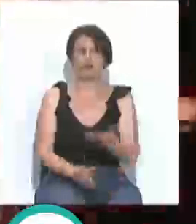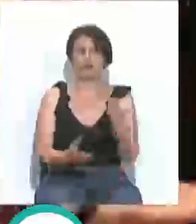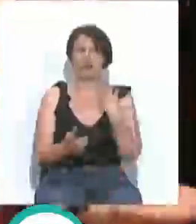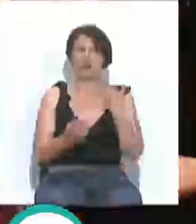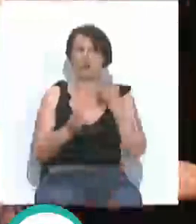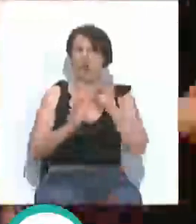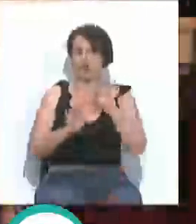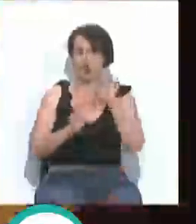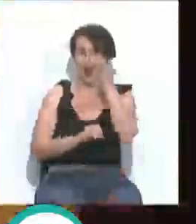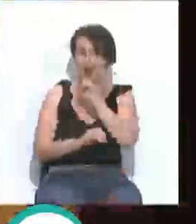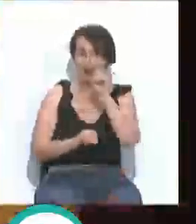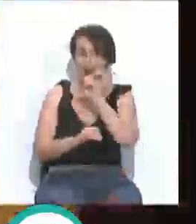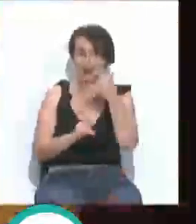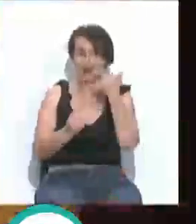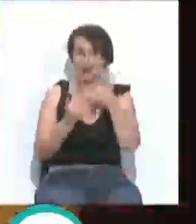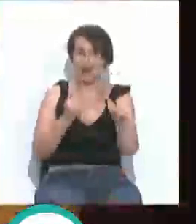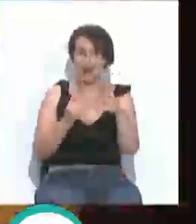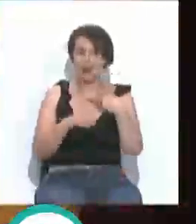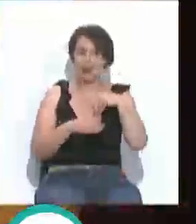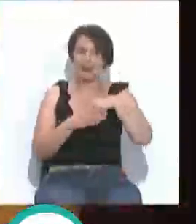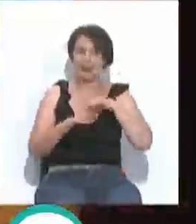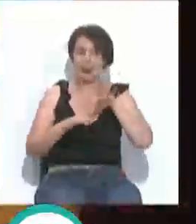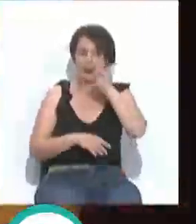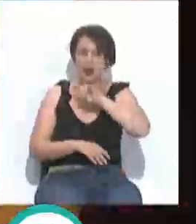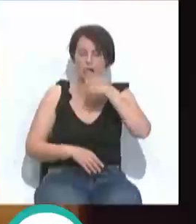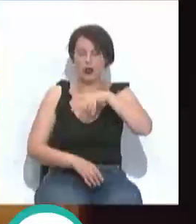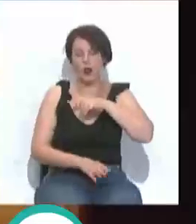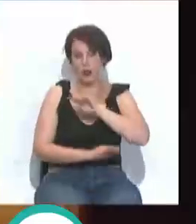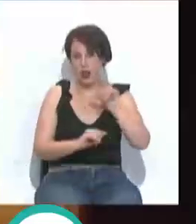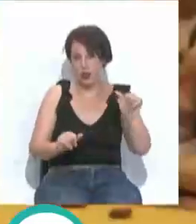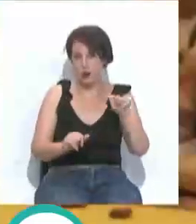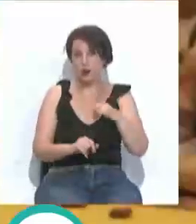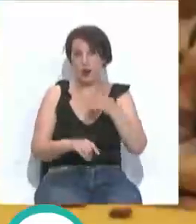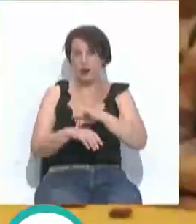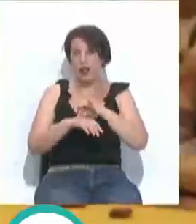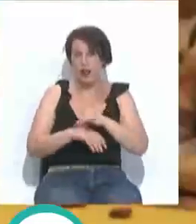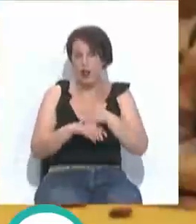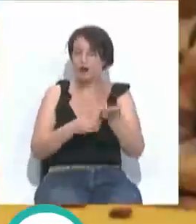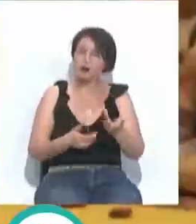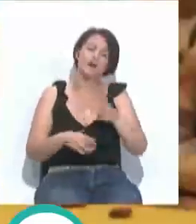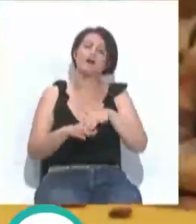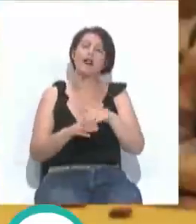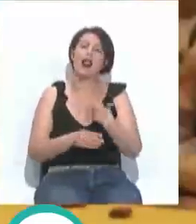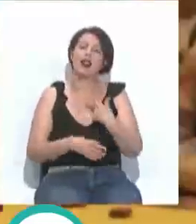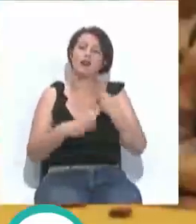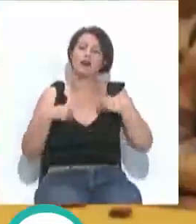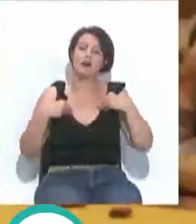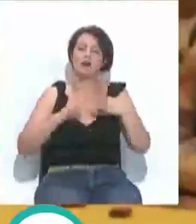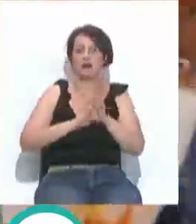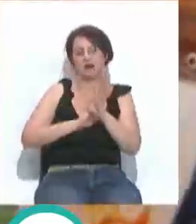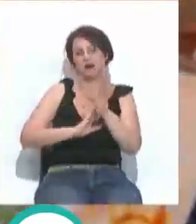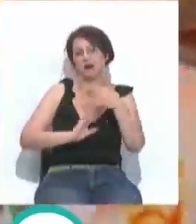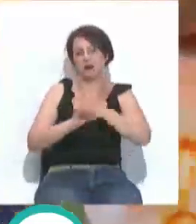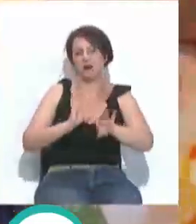Pues con Copla, finalmente, en el Gran Teatro Falla nos despedimos con una invitación y un emplazamiento a que sigan disfrutando de la